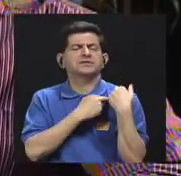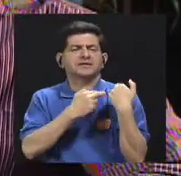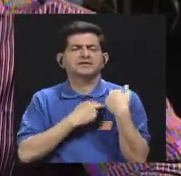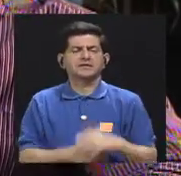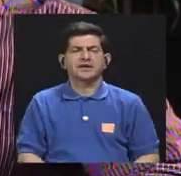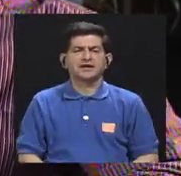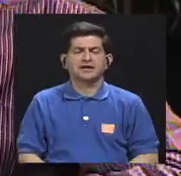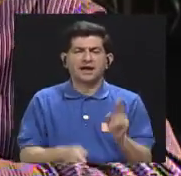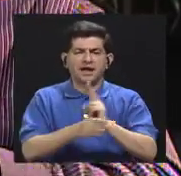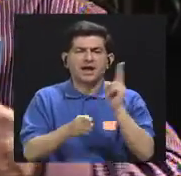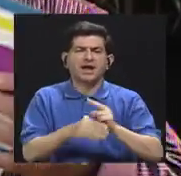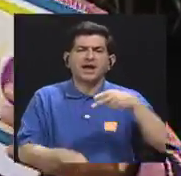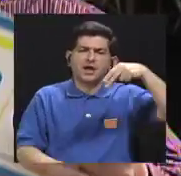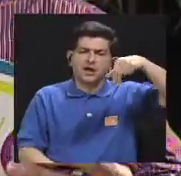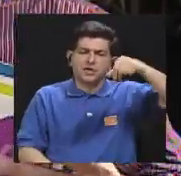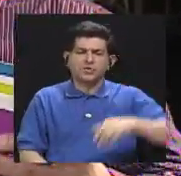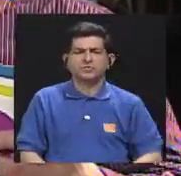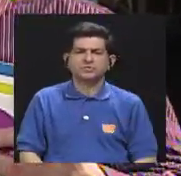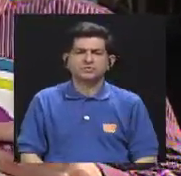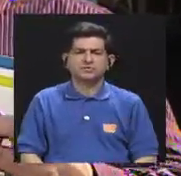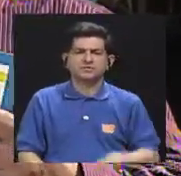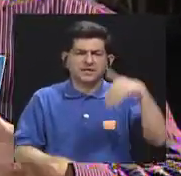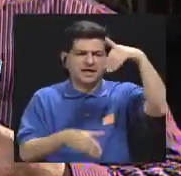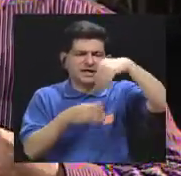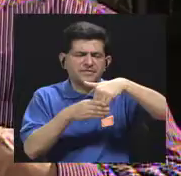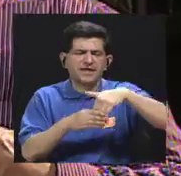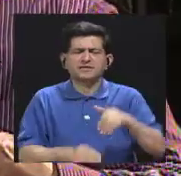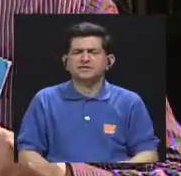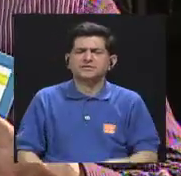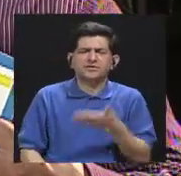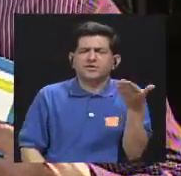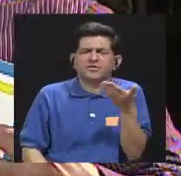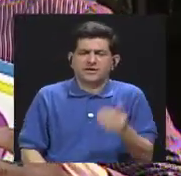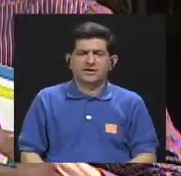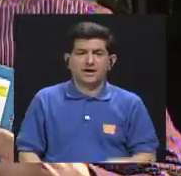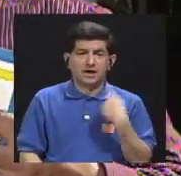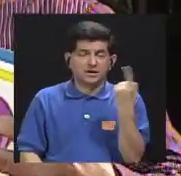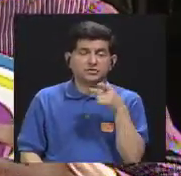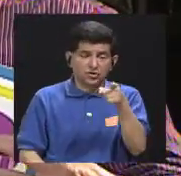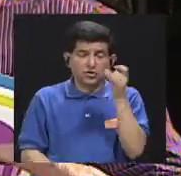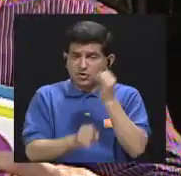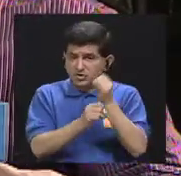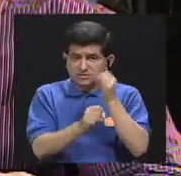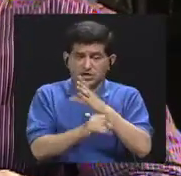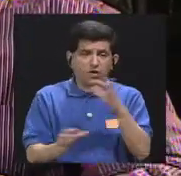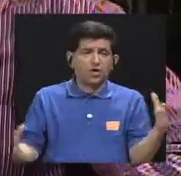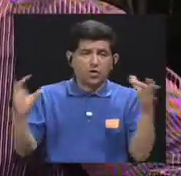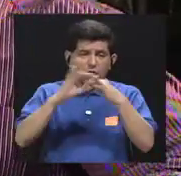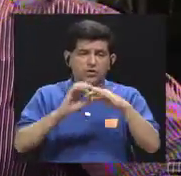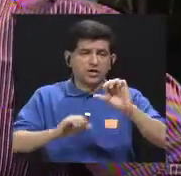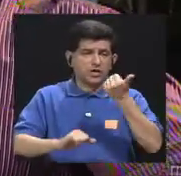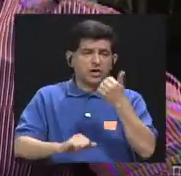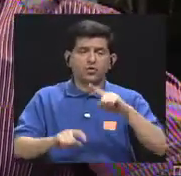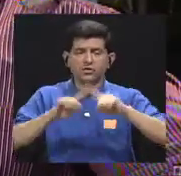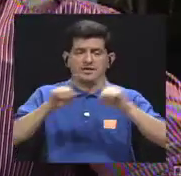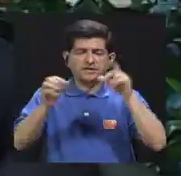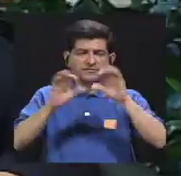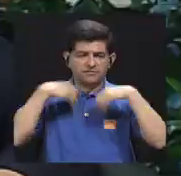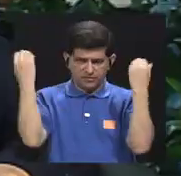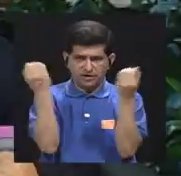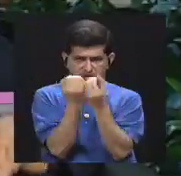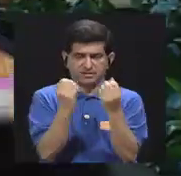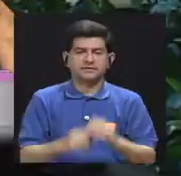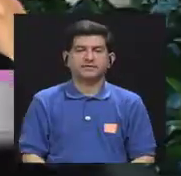respecto al consumo de sal dentro de dónde se enmarca si esto es una actividad solo de la incienza o lo hacen en conjunto con algunas otras organizaciones